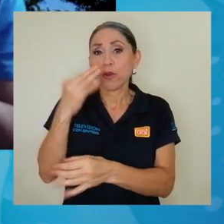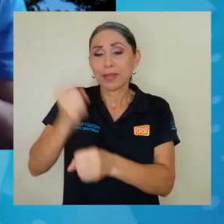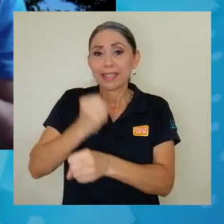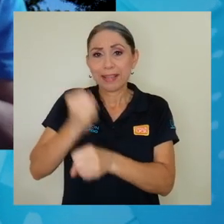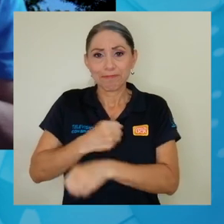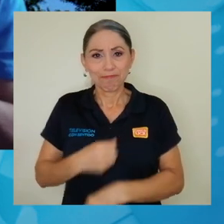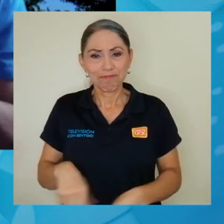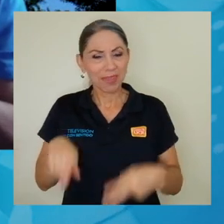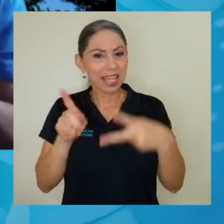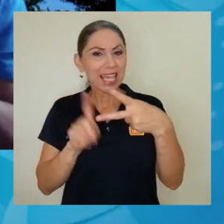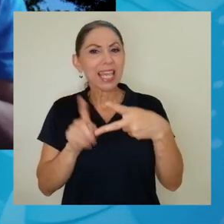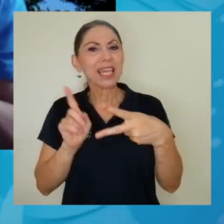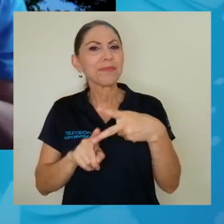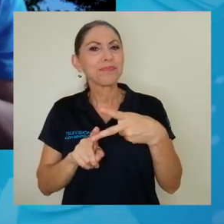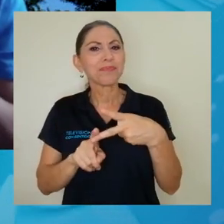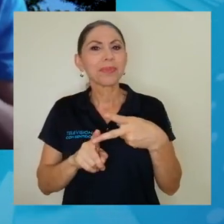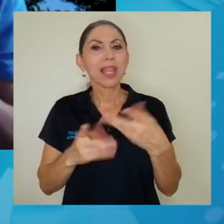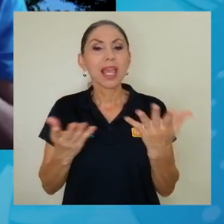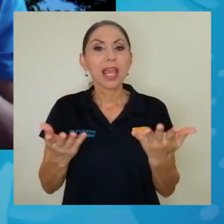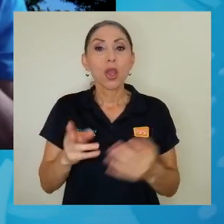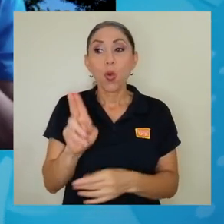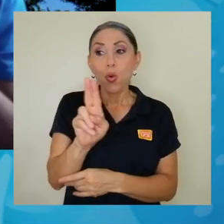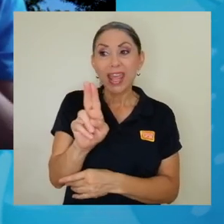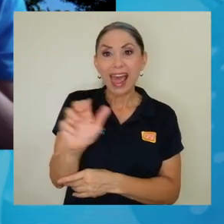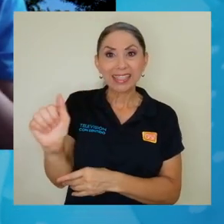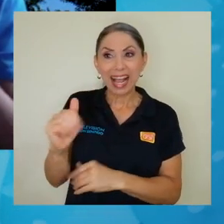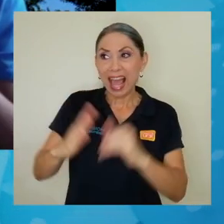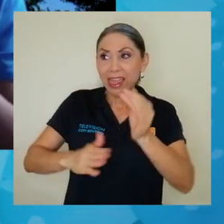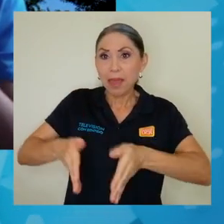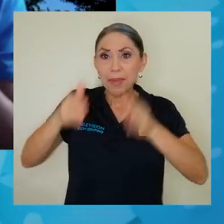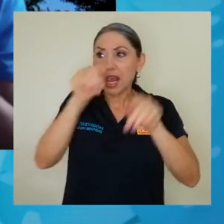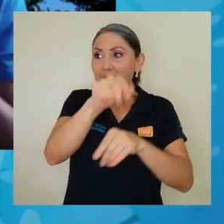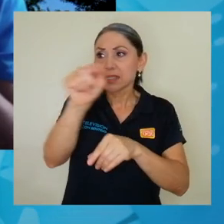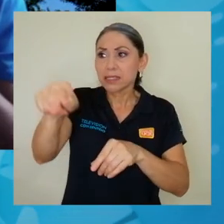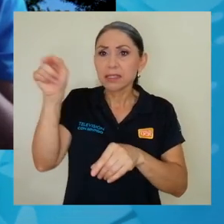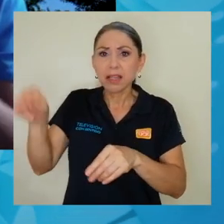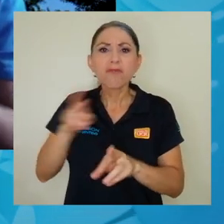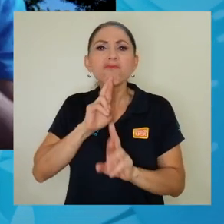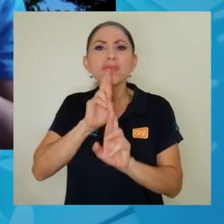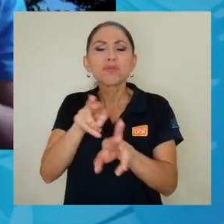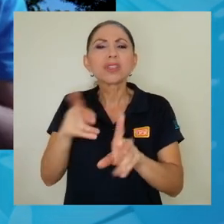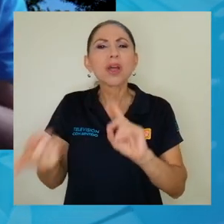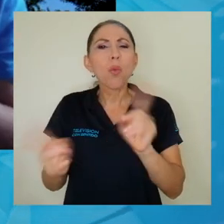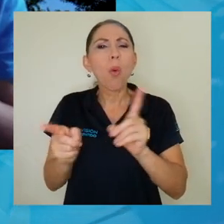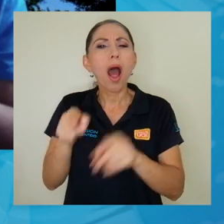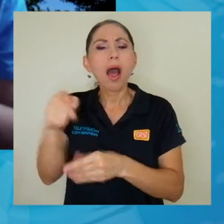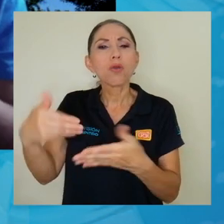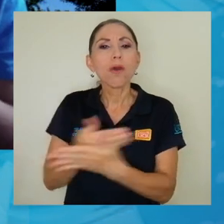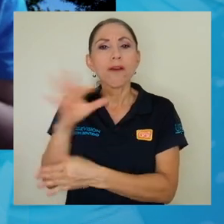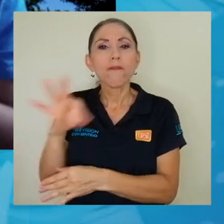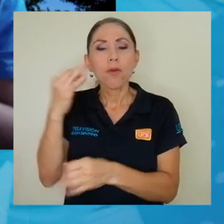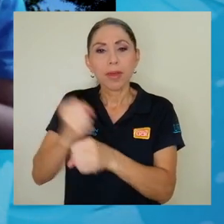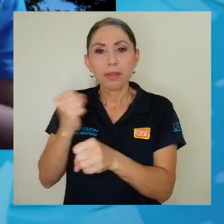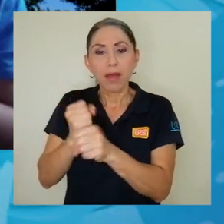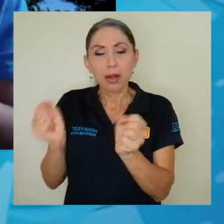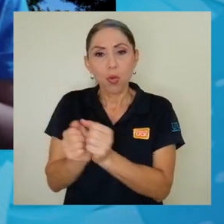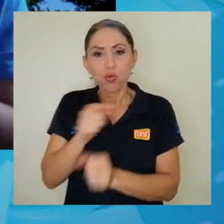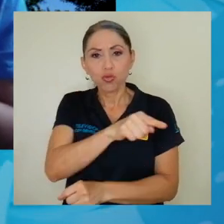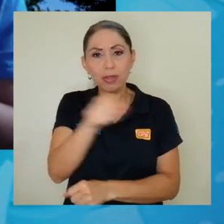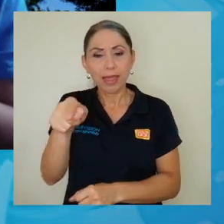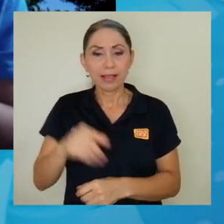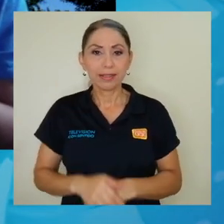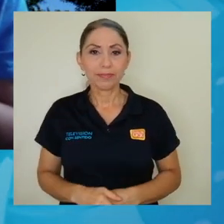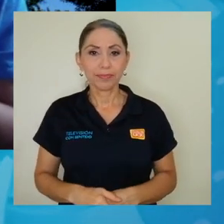cosas? Y segundo, ¿cuál ha sido la respuesta a las unidades académicas en relación con esta nueva forma de trabajar con ustedes?